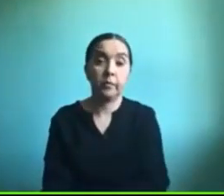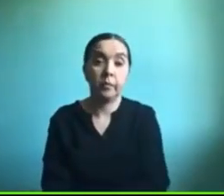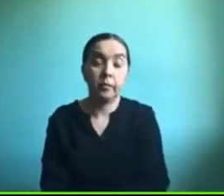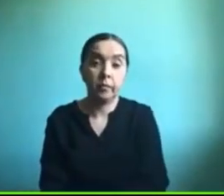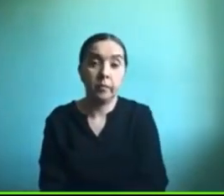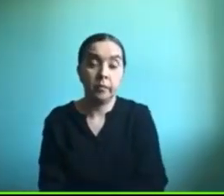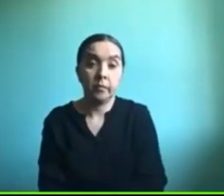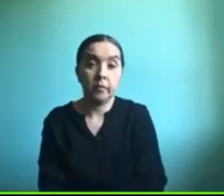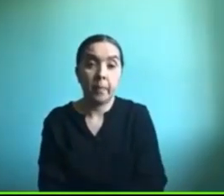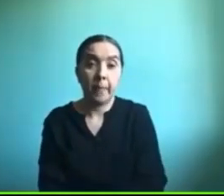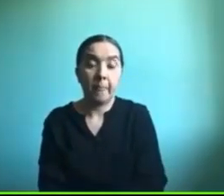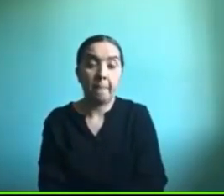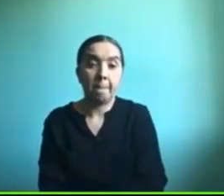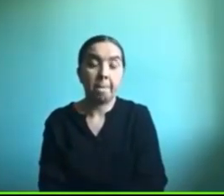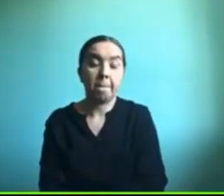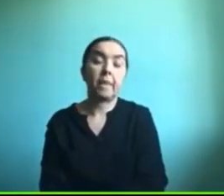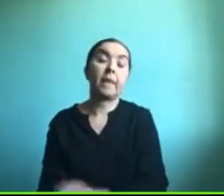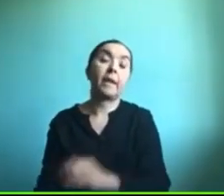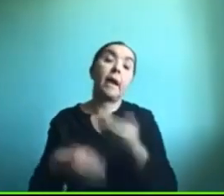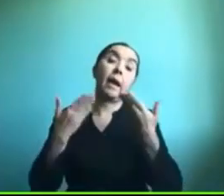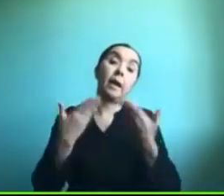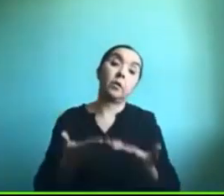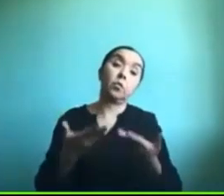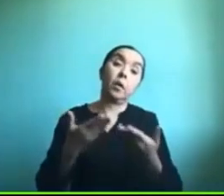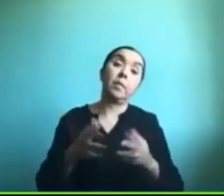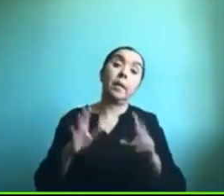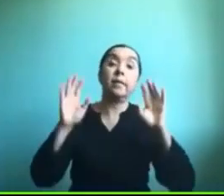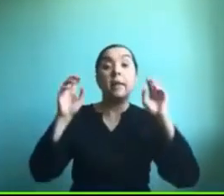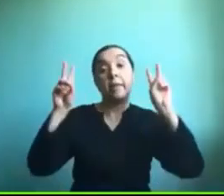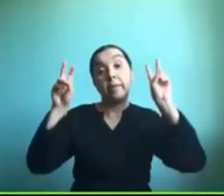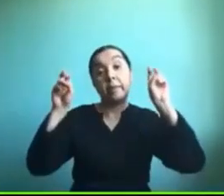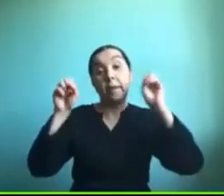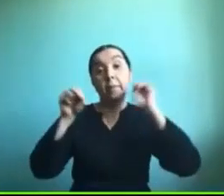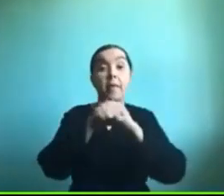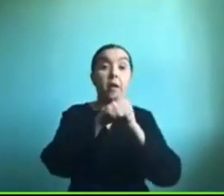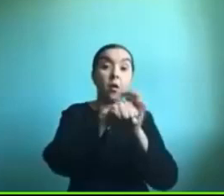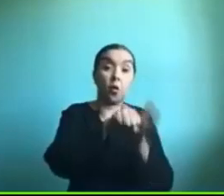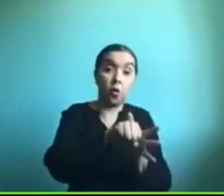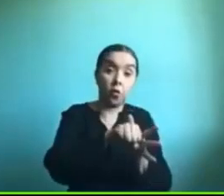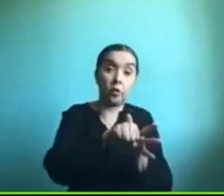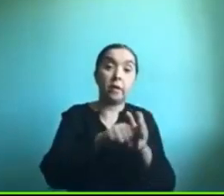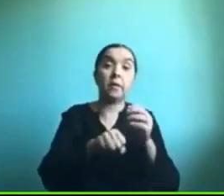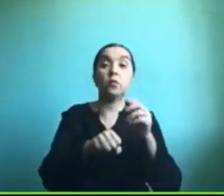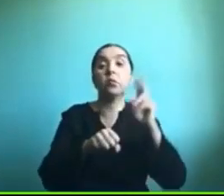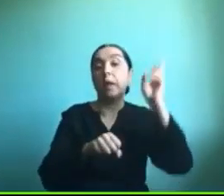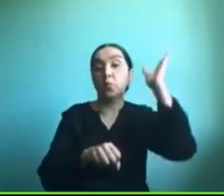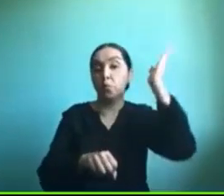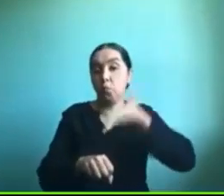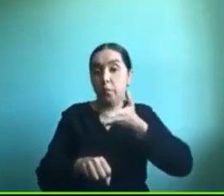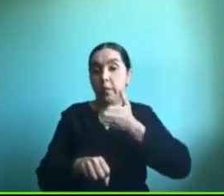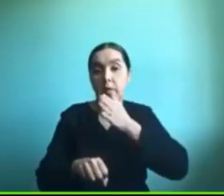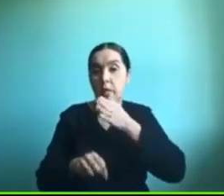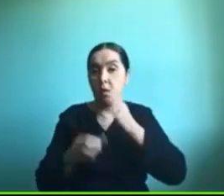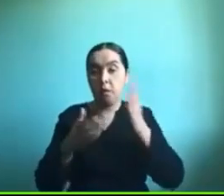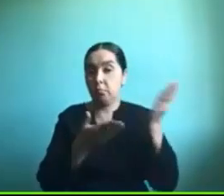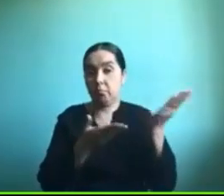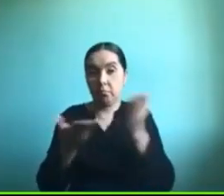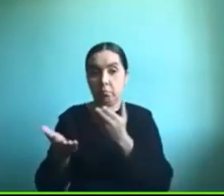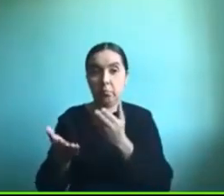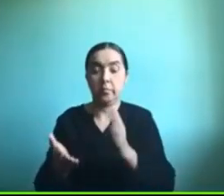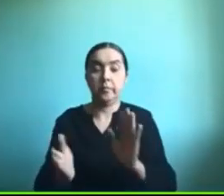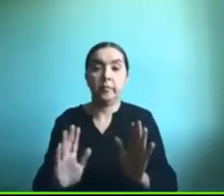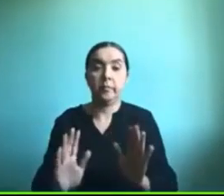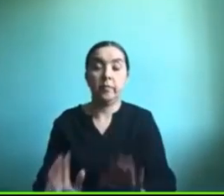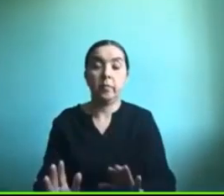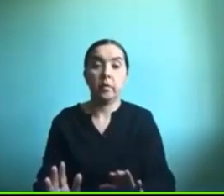actualmente claro por el tema del coronavirus suspendimos nuestras atenciones pero en algunos casos hemos